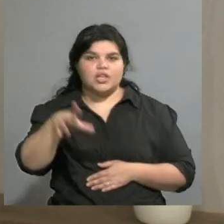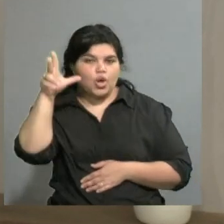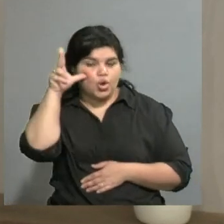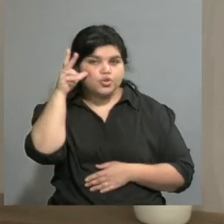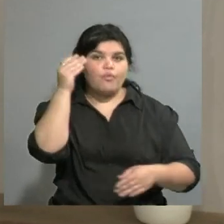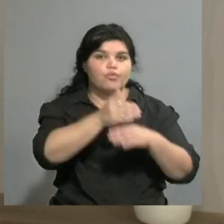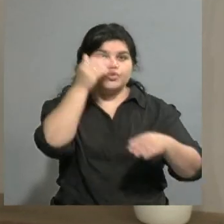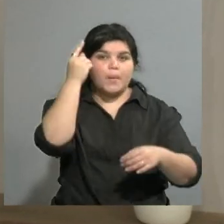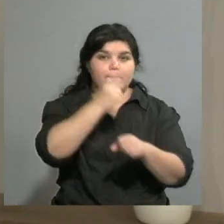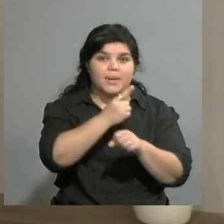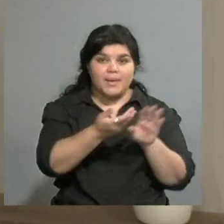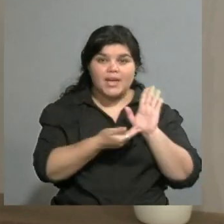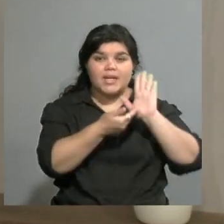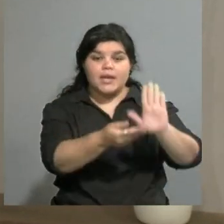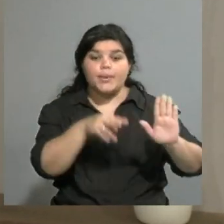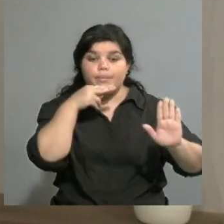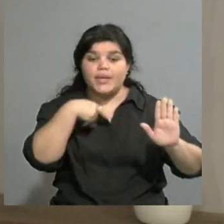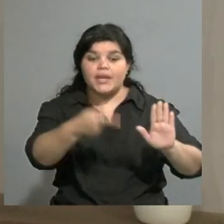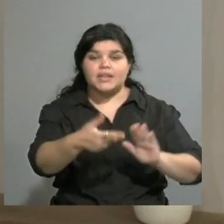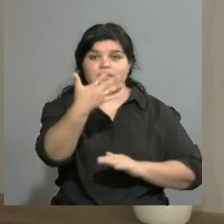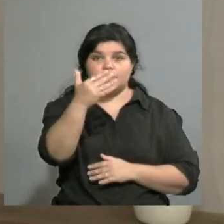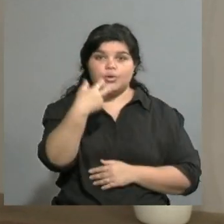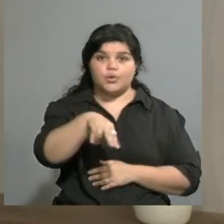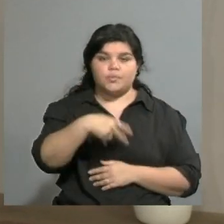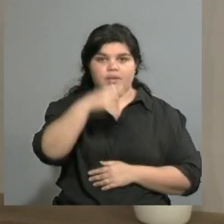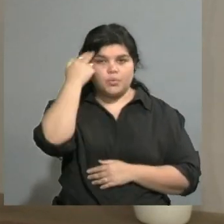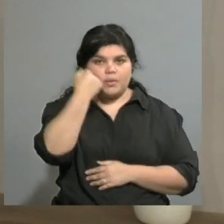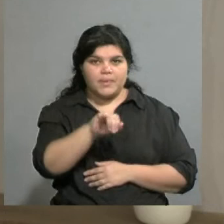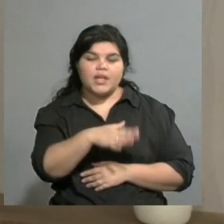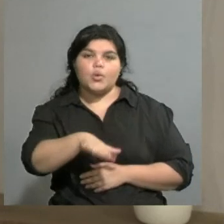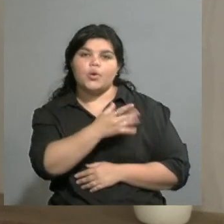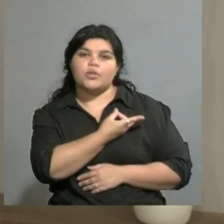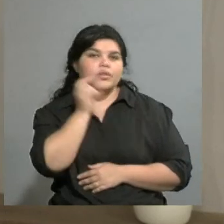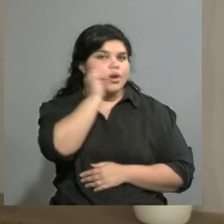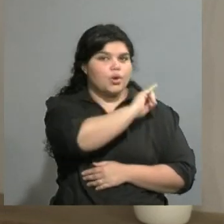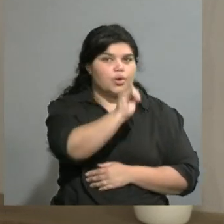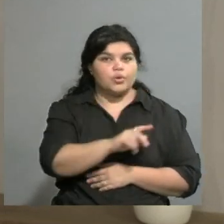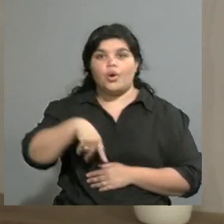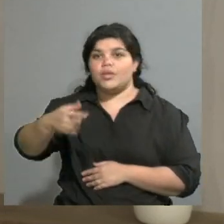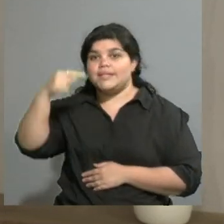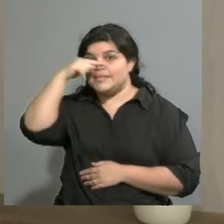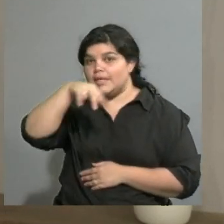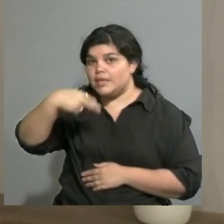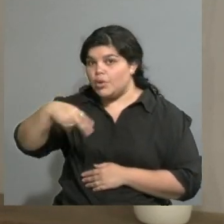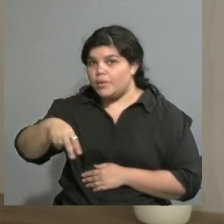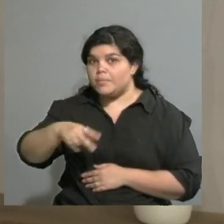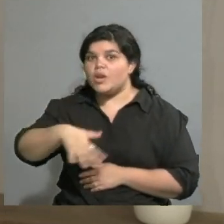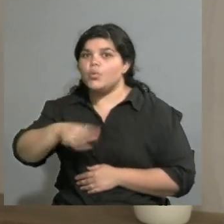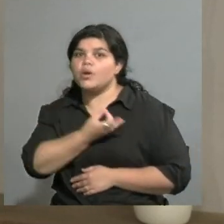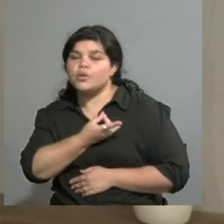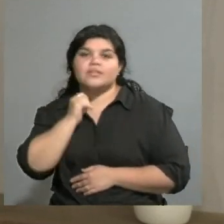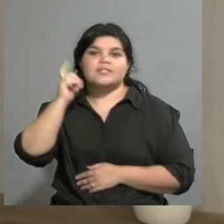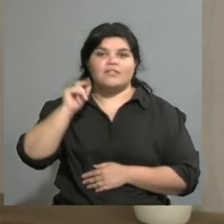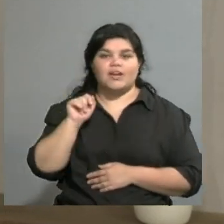esto va a ser viernes 5 de noviembre, 21 a 30 horas, en Godoy Cruz y el 7 de noviembre en San Rafael para no perderse